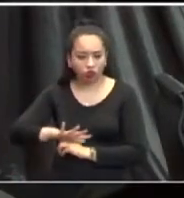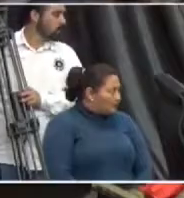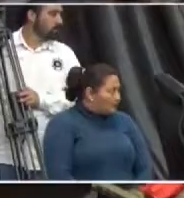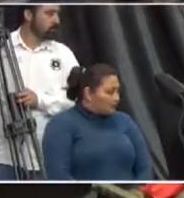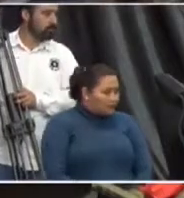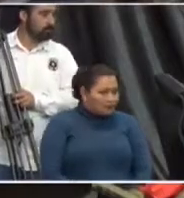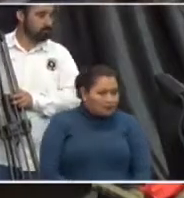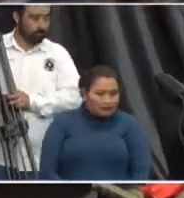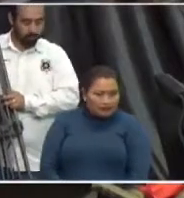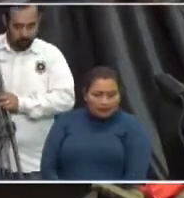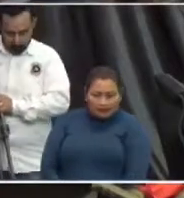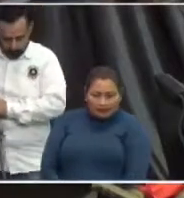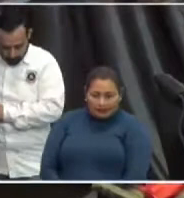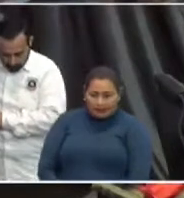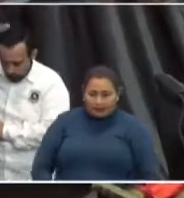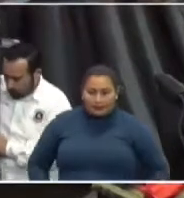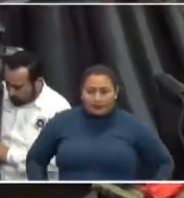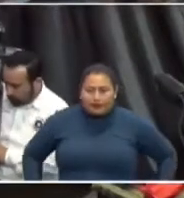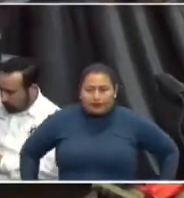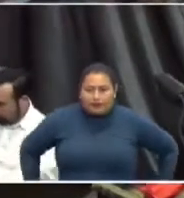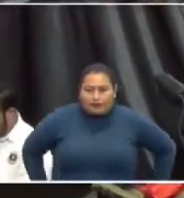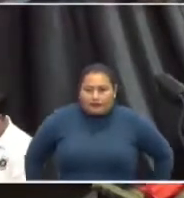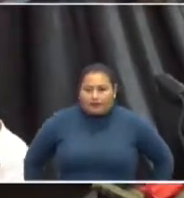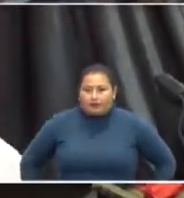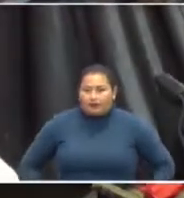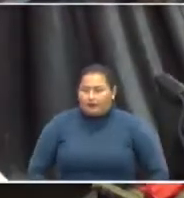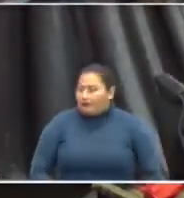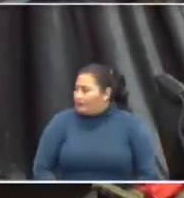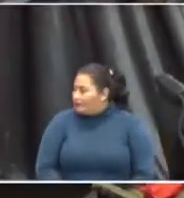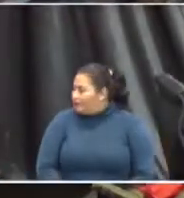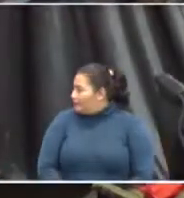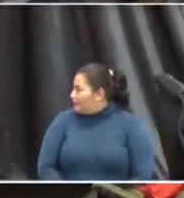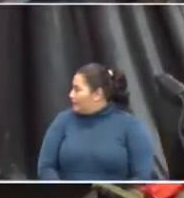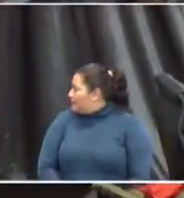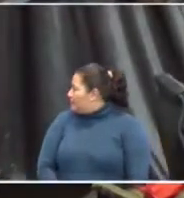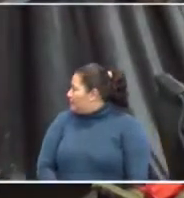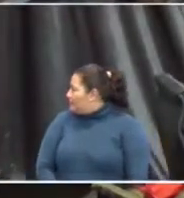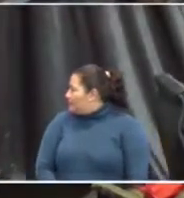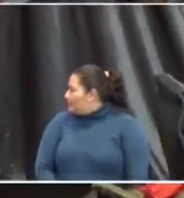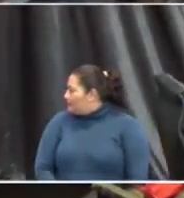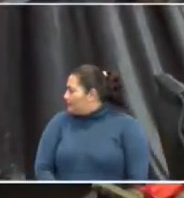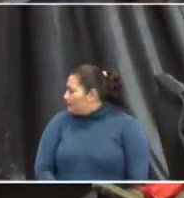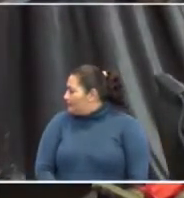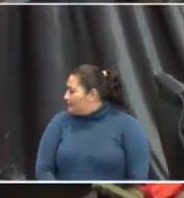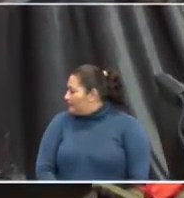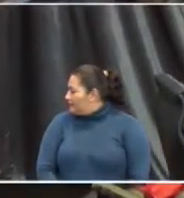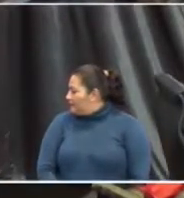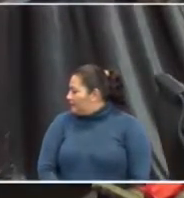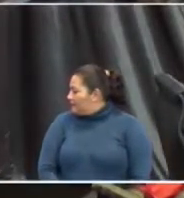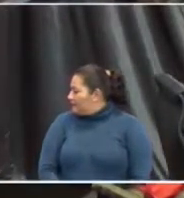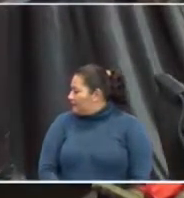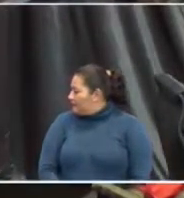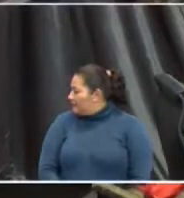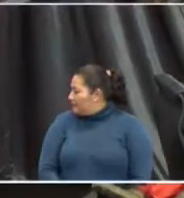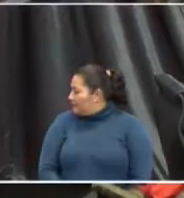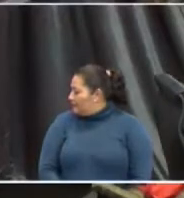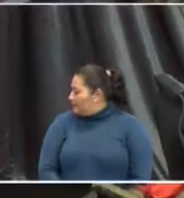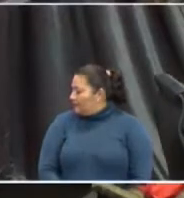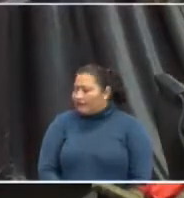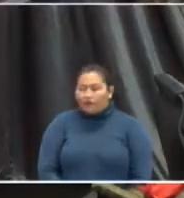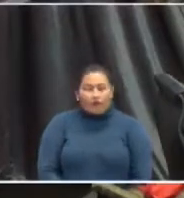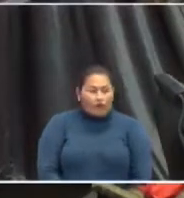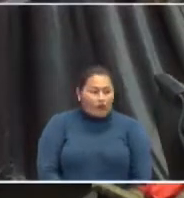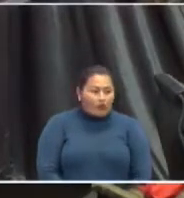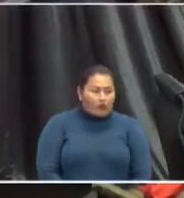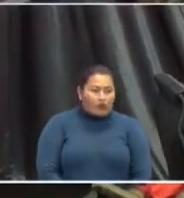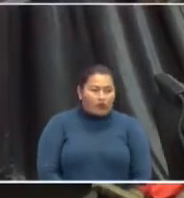580 pesos. La también coordinadora de la bancada de Morena subrayó la necesidad de que el Congreso transparente el ejercicio de los recursos, función que dijo,